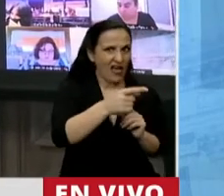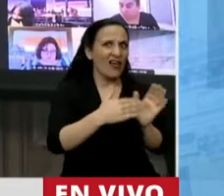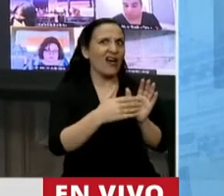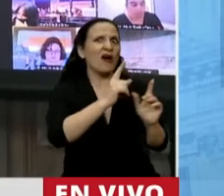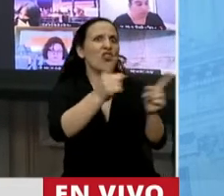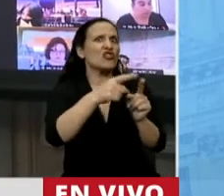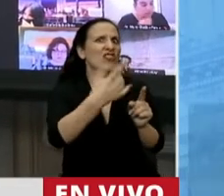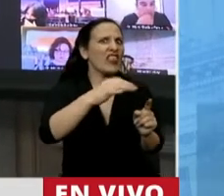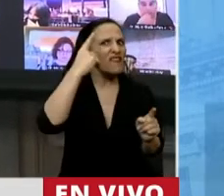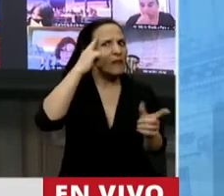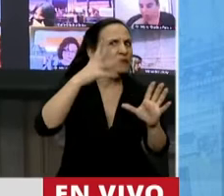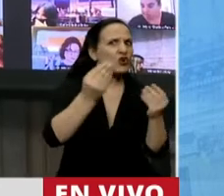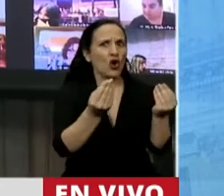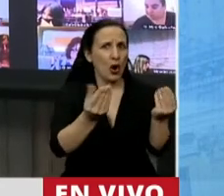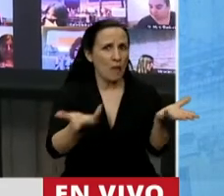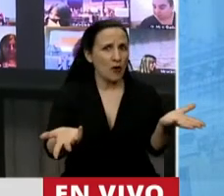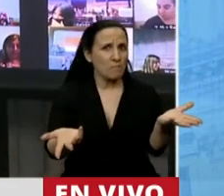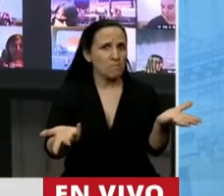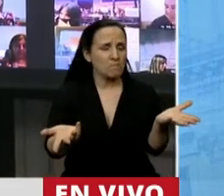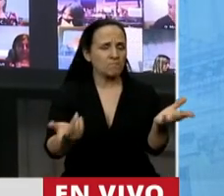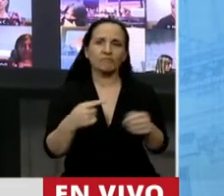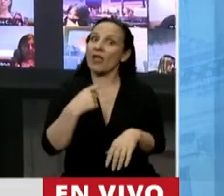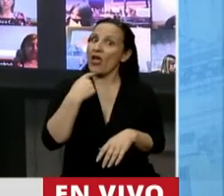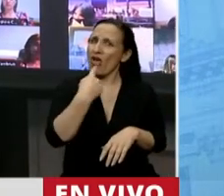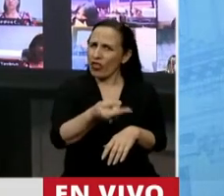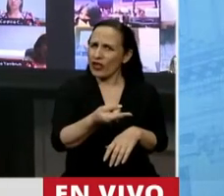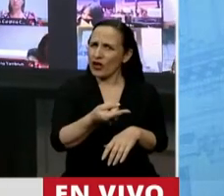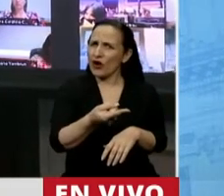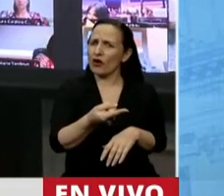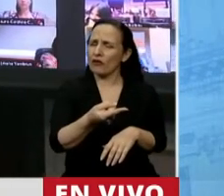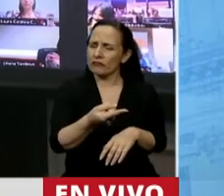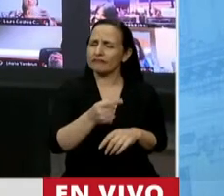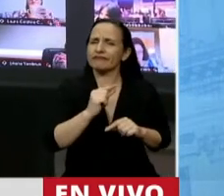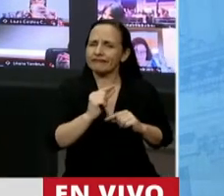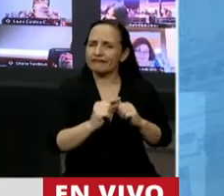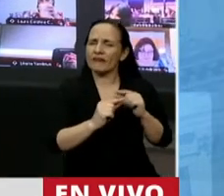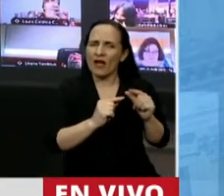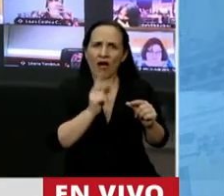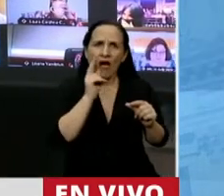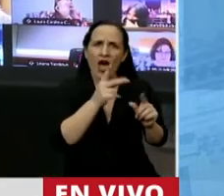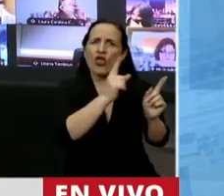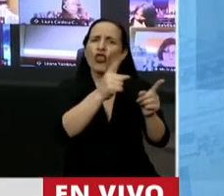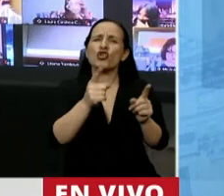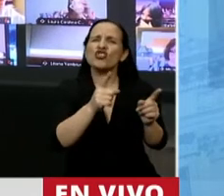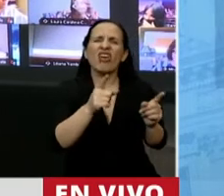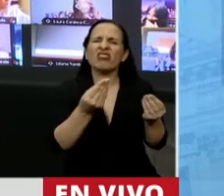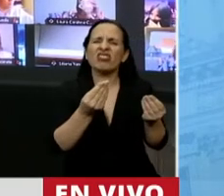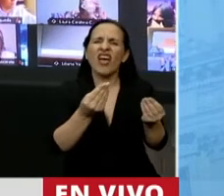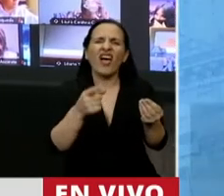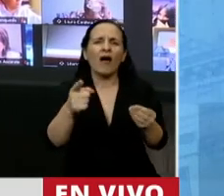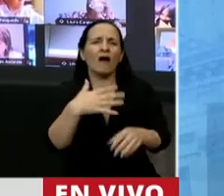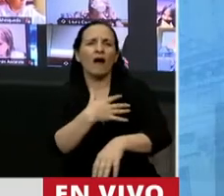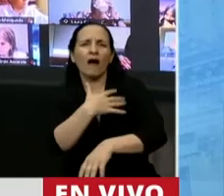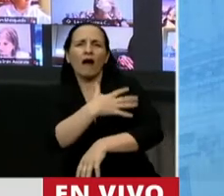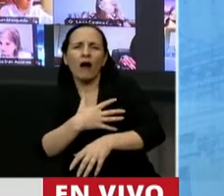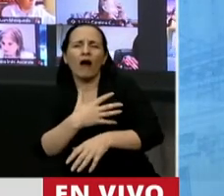docencia. Dijo que cada vez más docentes provienen de los sectores populares